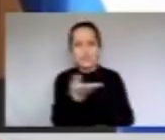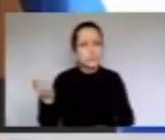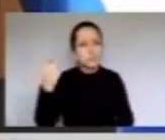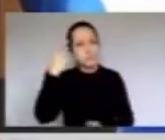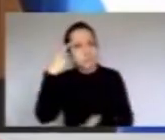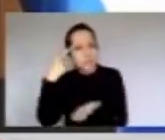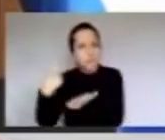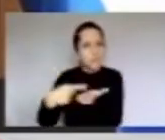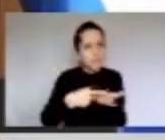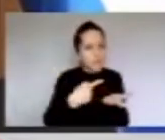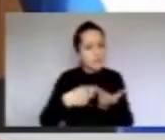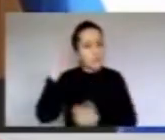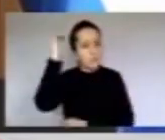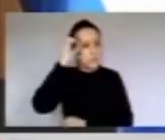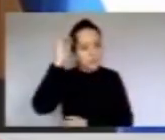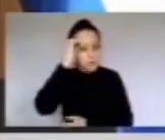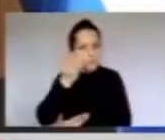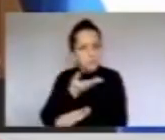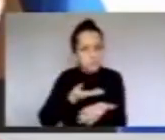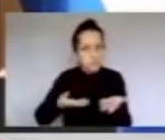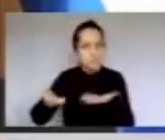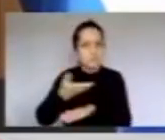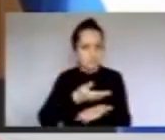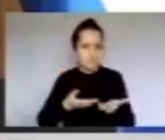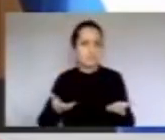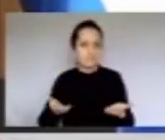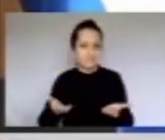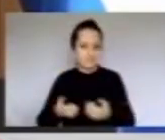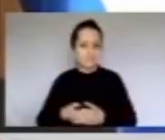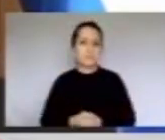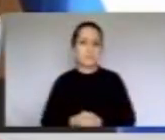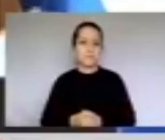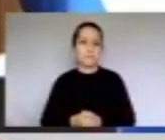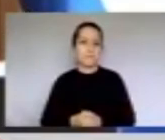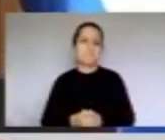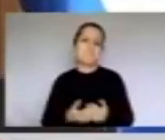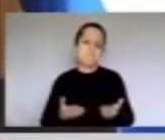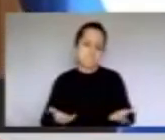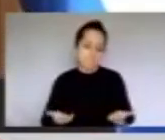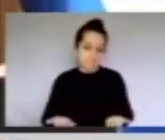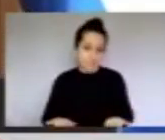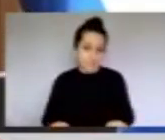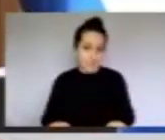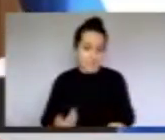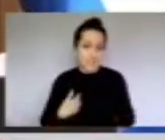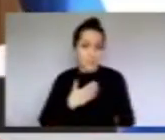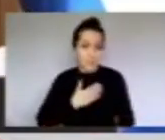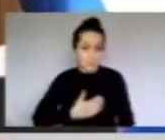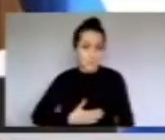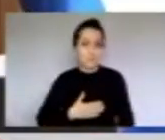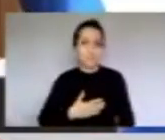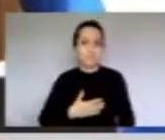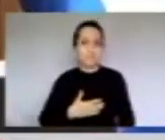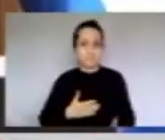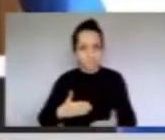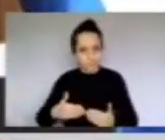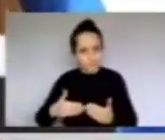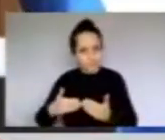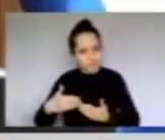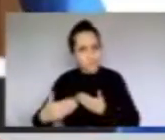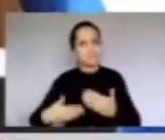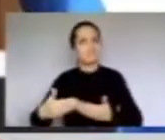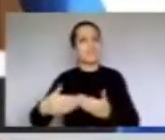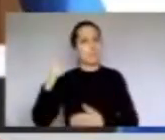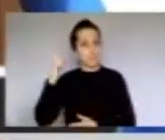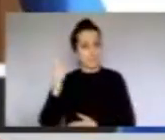Así es de que, sin más, yo quisiera pasar de inmediato a un muy importante grupo de panelistas